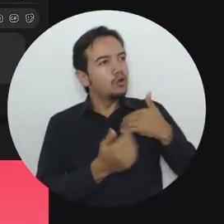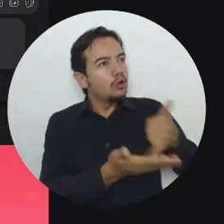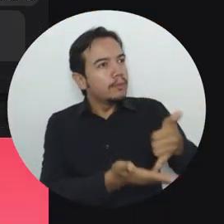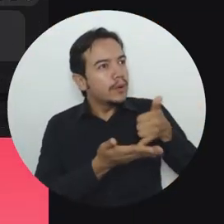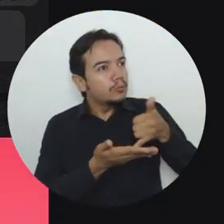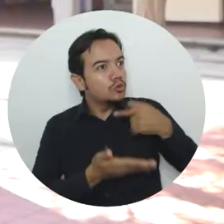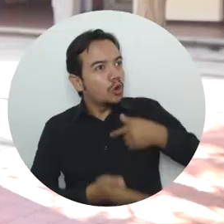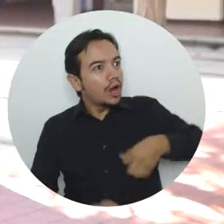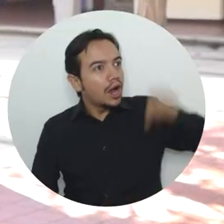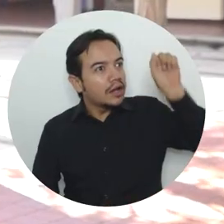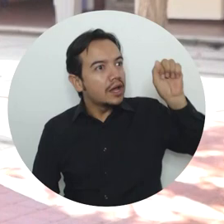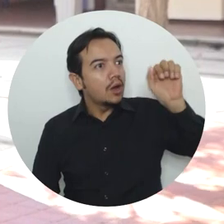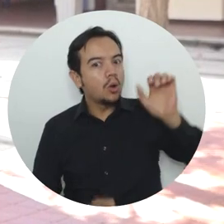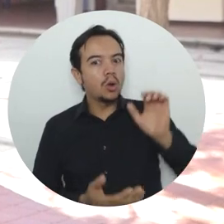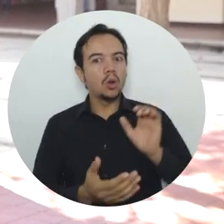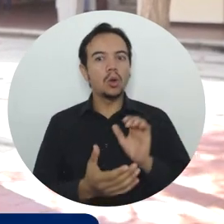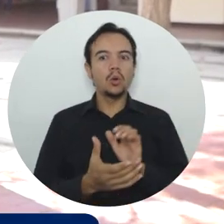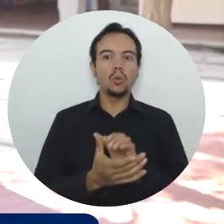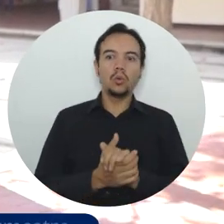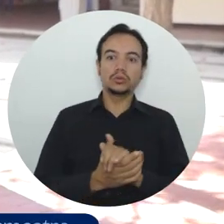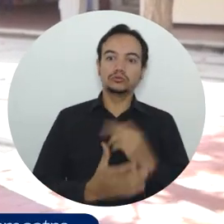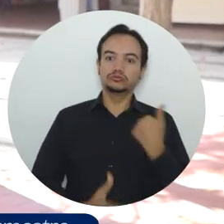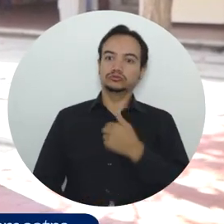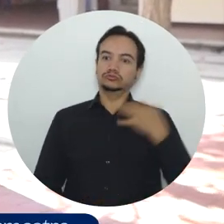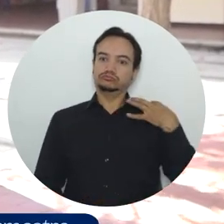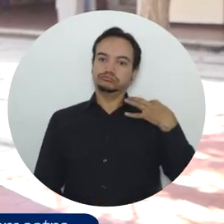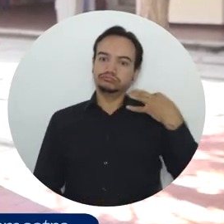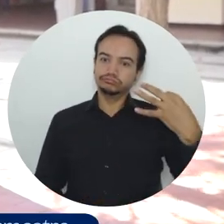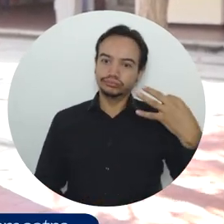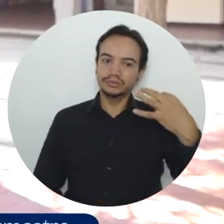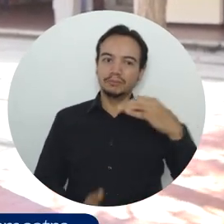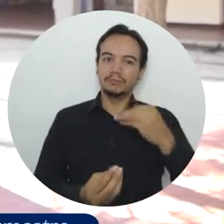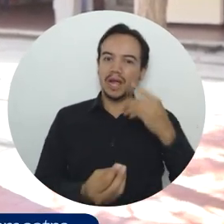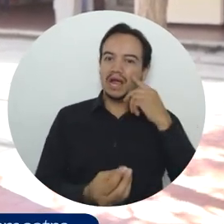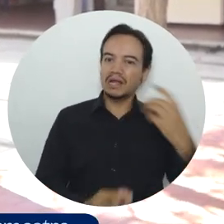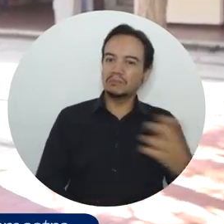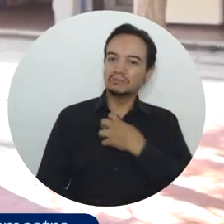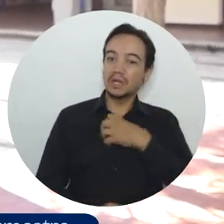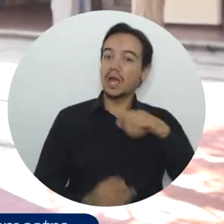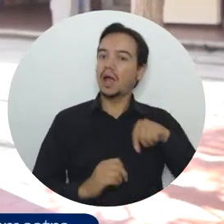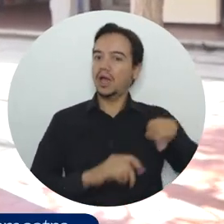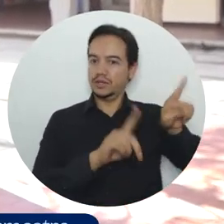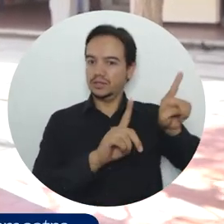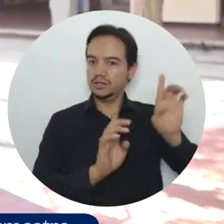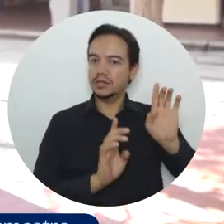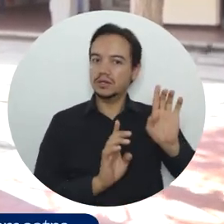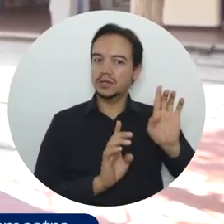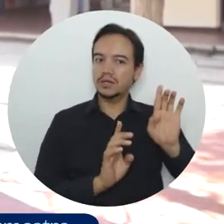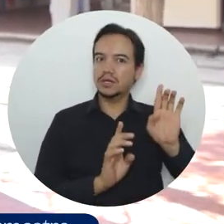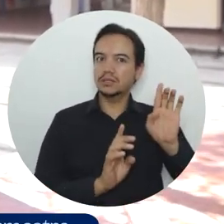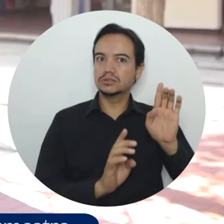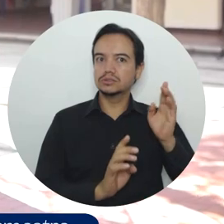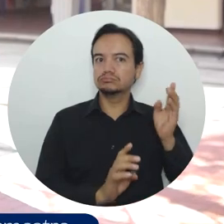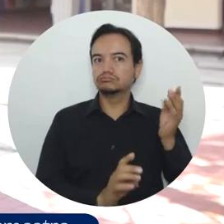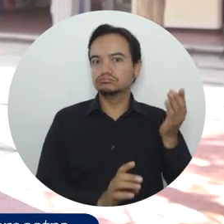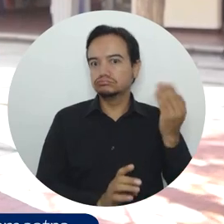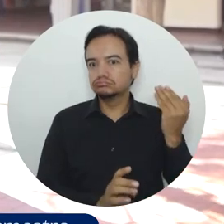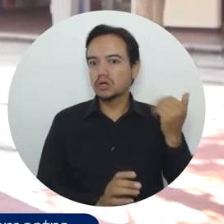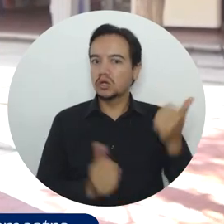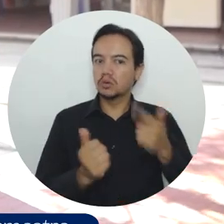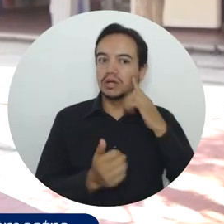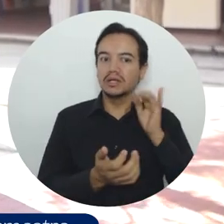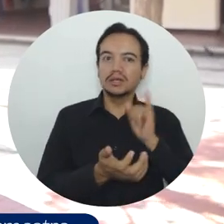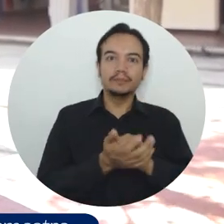premio, ganaron, así que nos tuvieron en cuenta para una premiación que se hace allá últimamente, que es